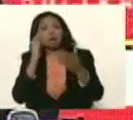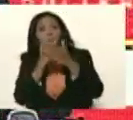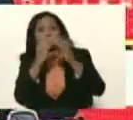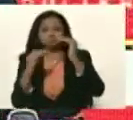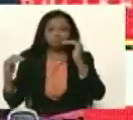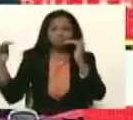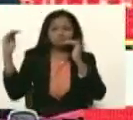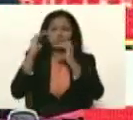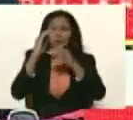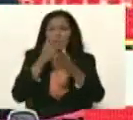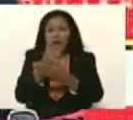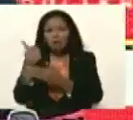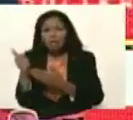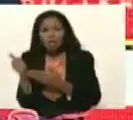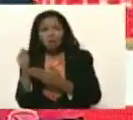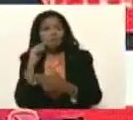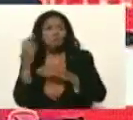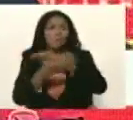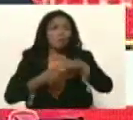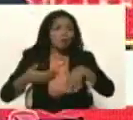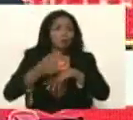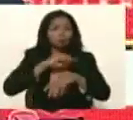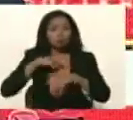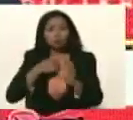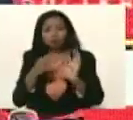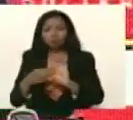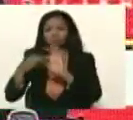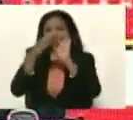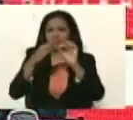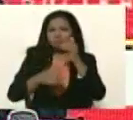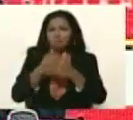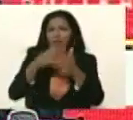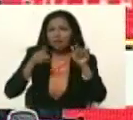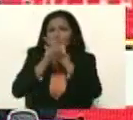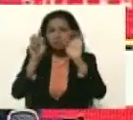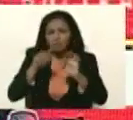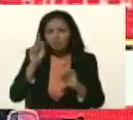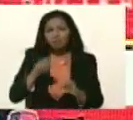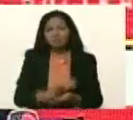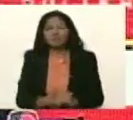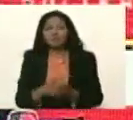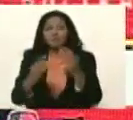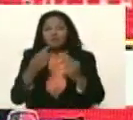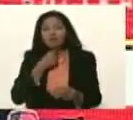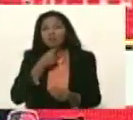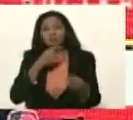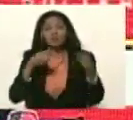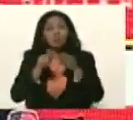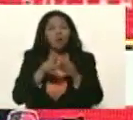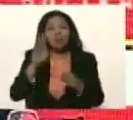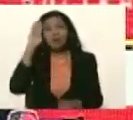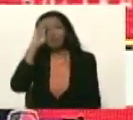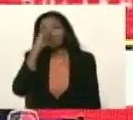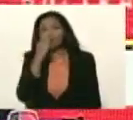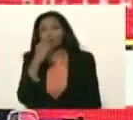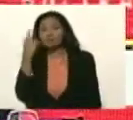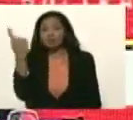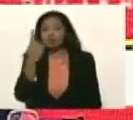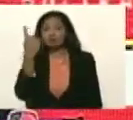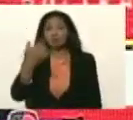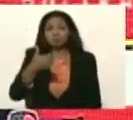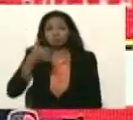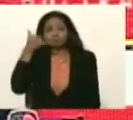En cada circunstancia, todos unidos. Como le gusta decir a Diosdado, con una sola